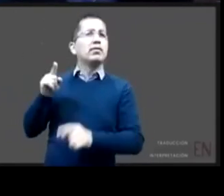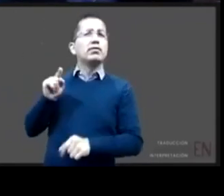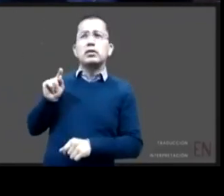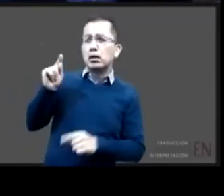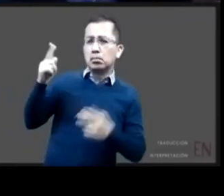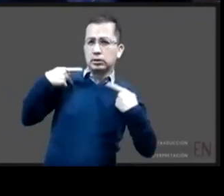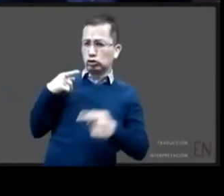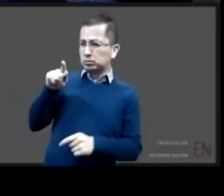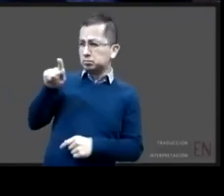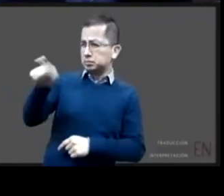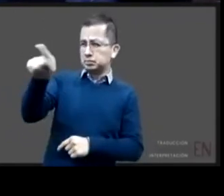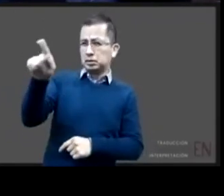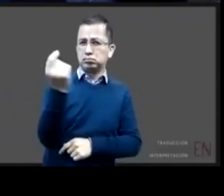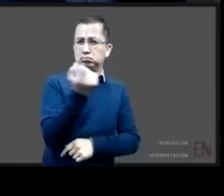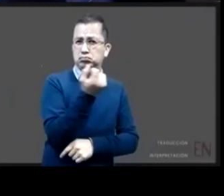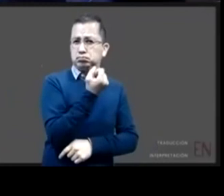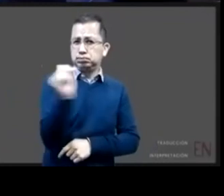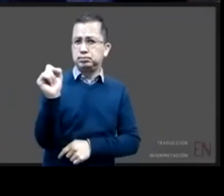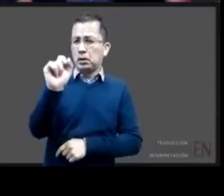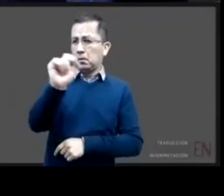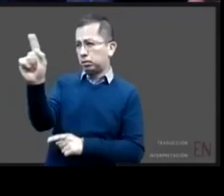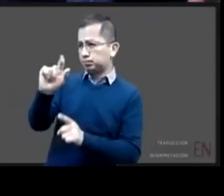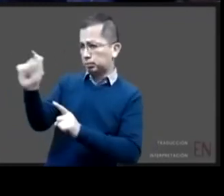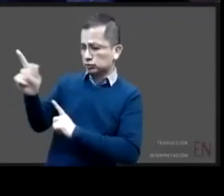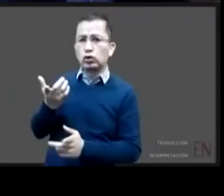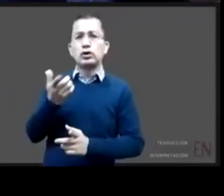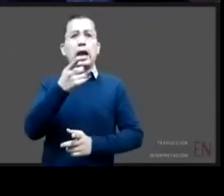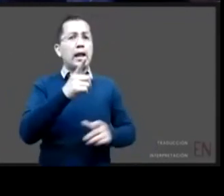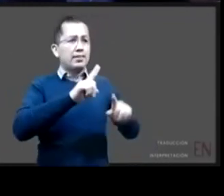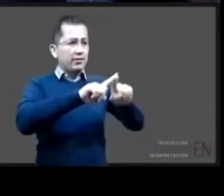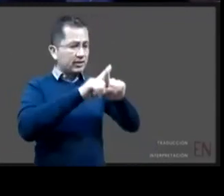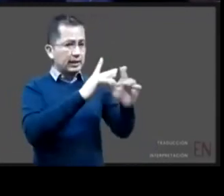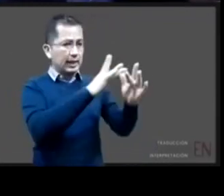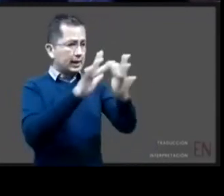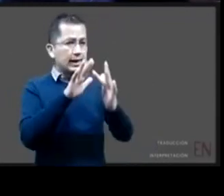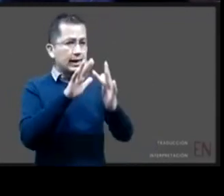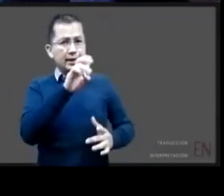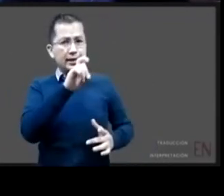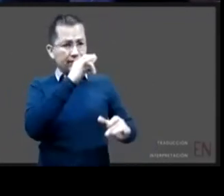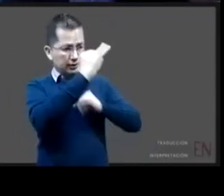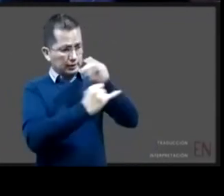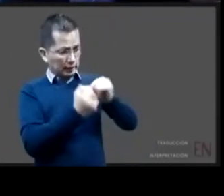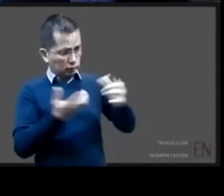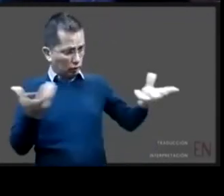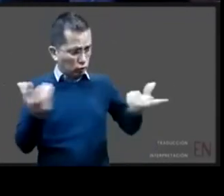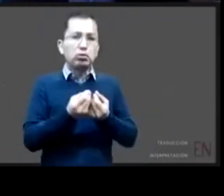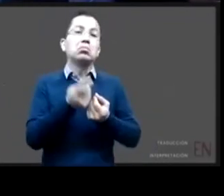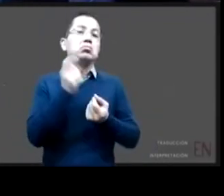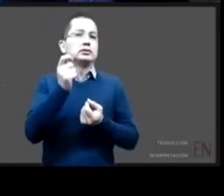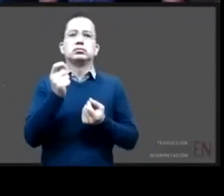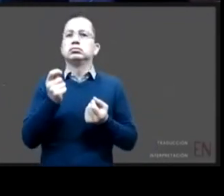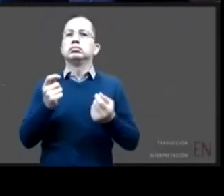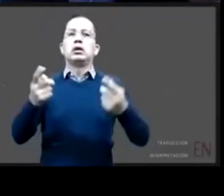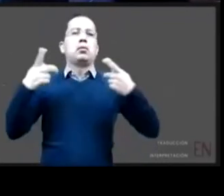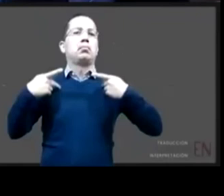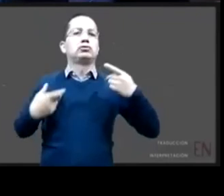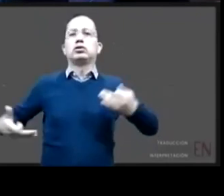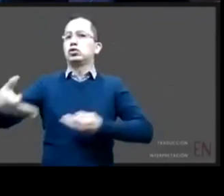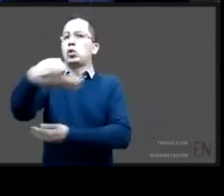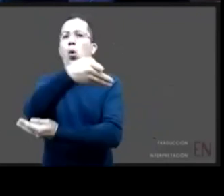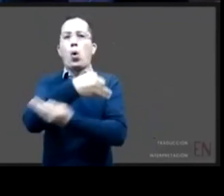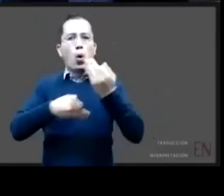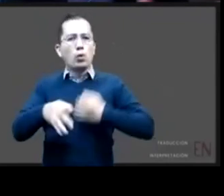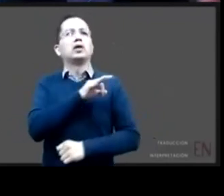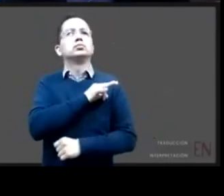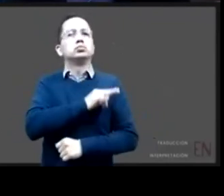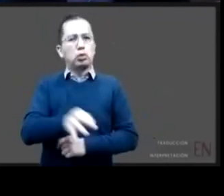internacionales la verdad es que es un proceso en donde todas las personas podemos intervenir todas las personas podemos querer ser una familia